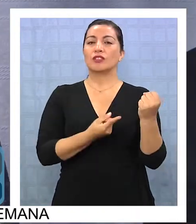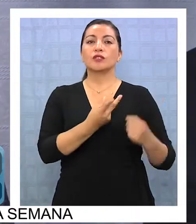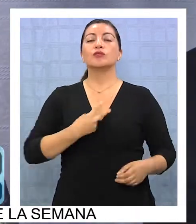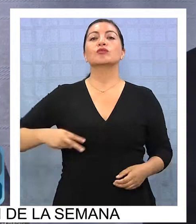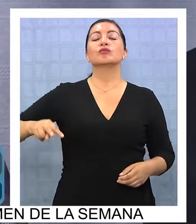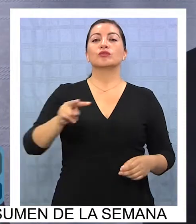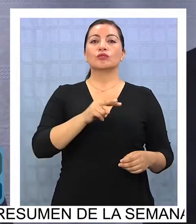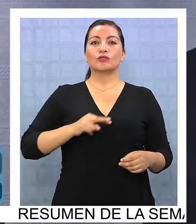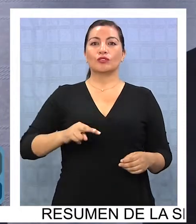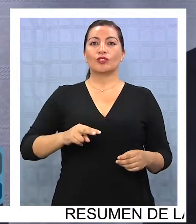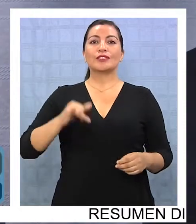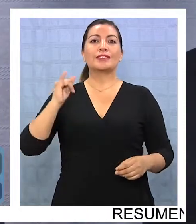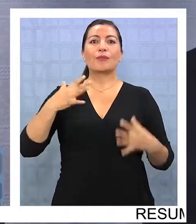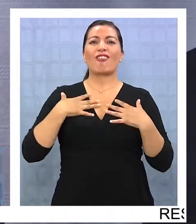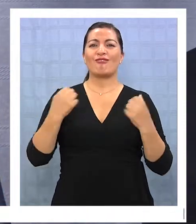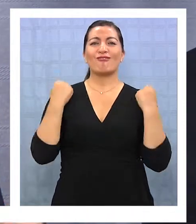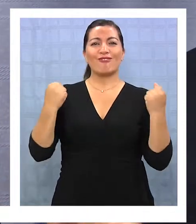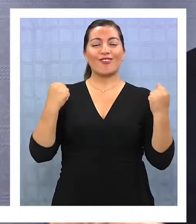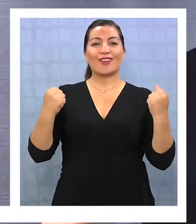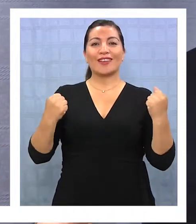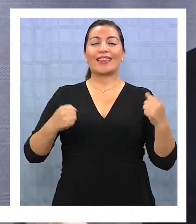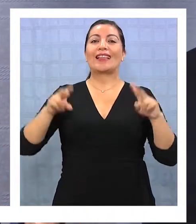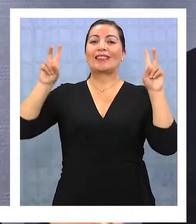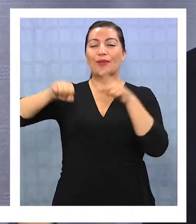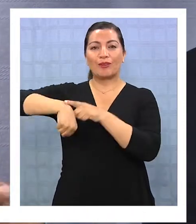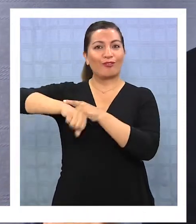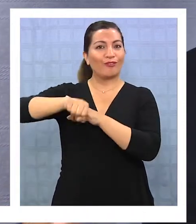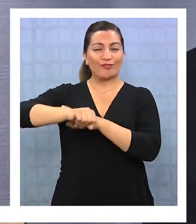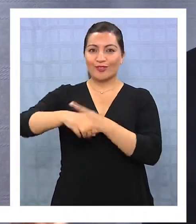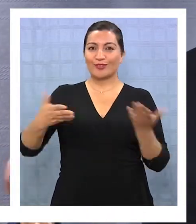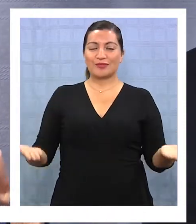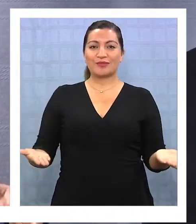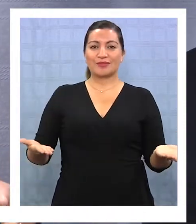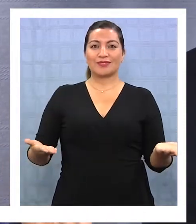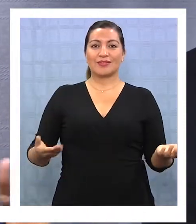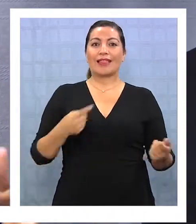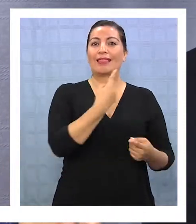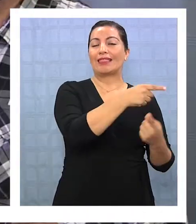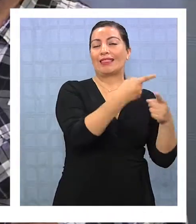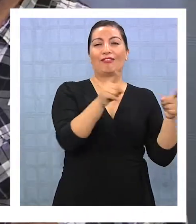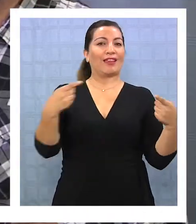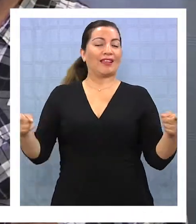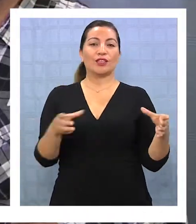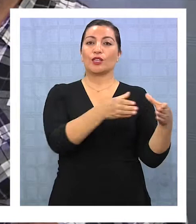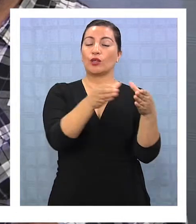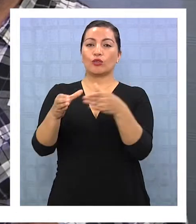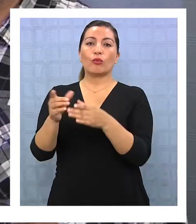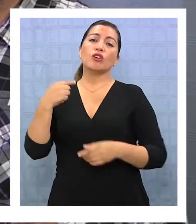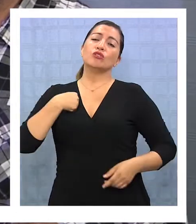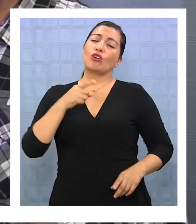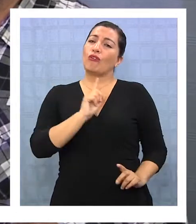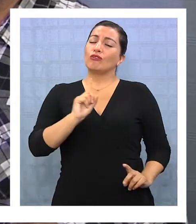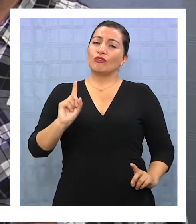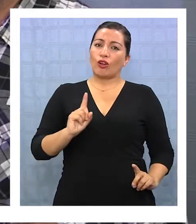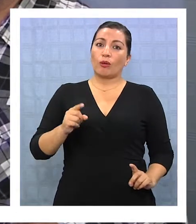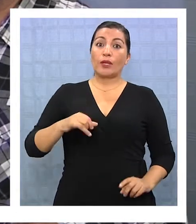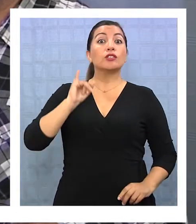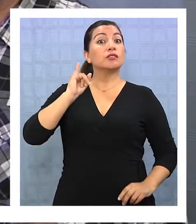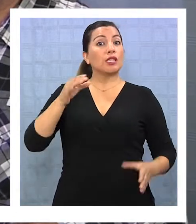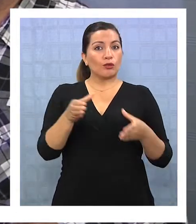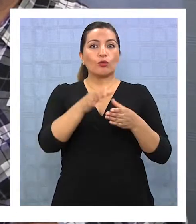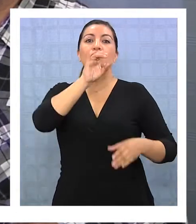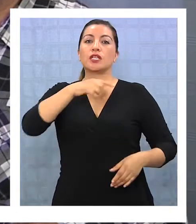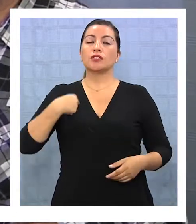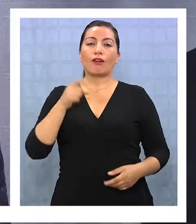digamos, porque somos todos medio hinchas, más allá de los futboleros que seamos, independiente de cada equipo, cada uno. Yo no tanto, pero sí de la